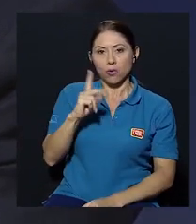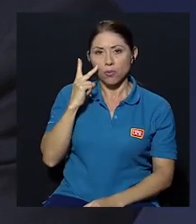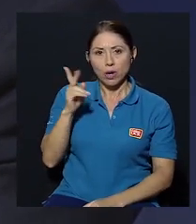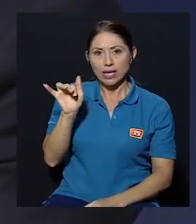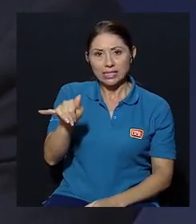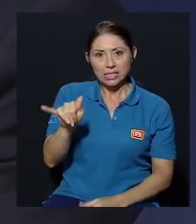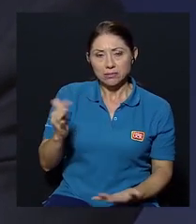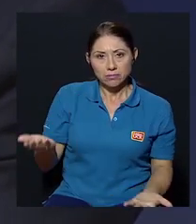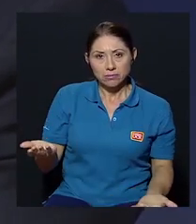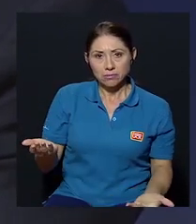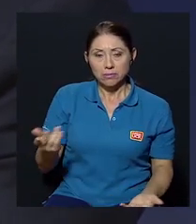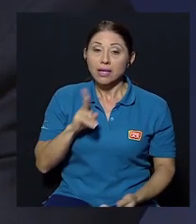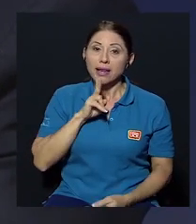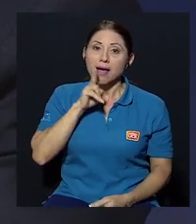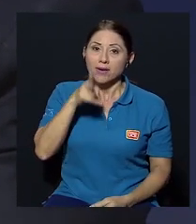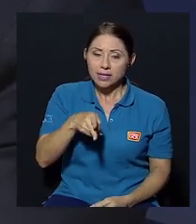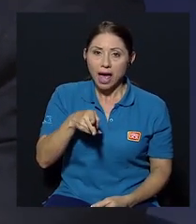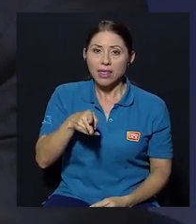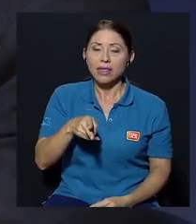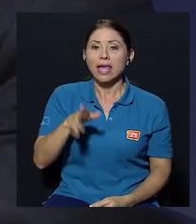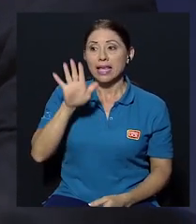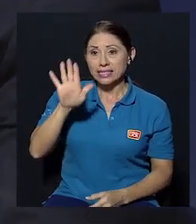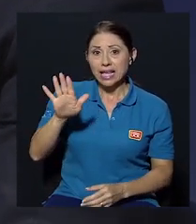avergüenzan a la asamblea legislativa él no lo veo así